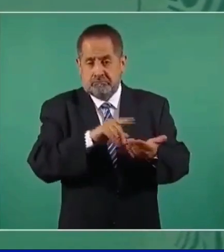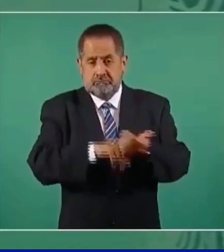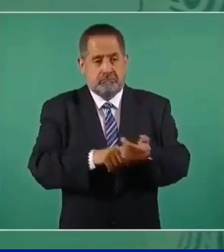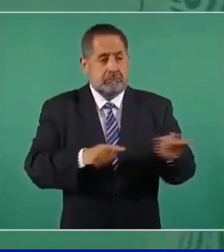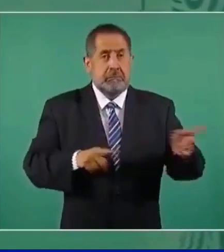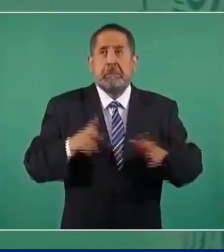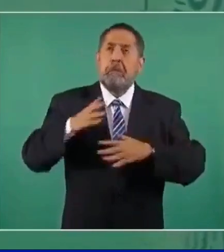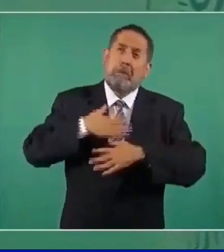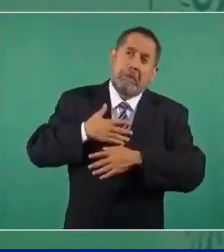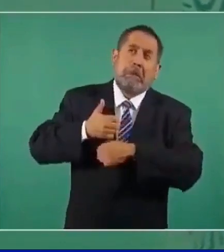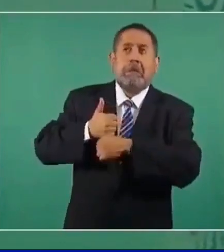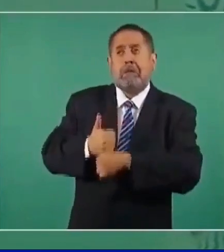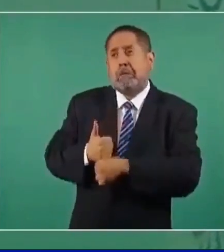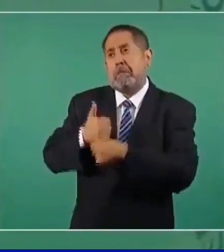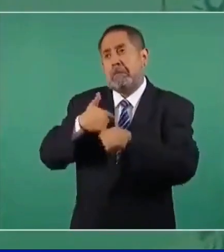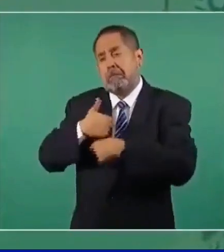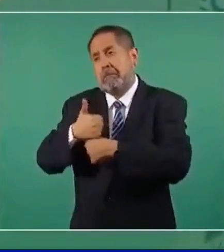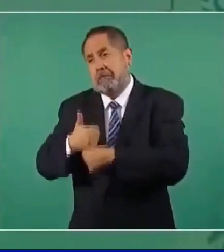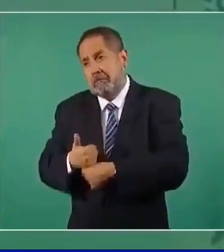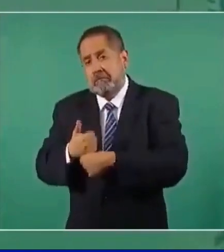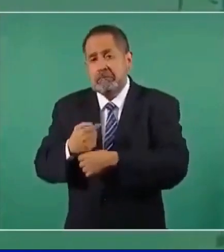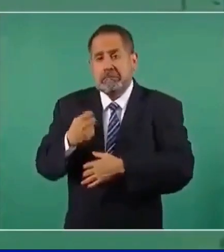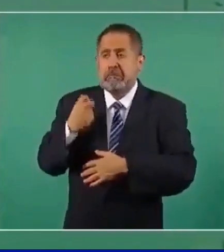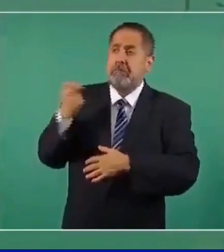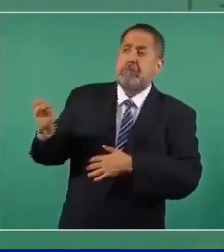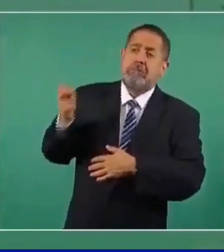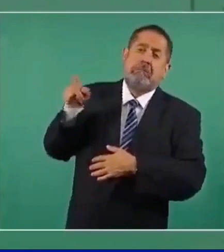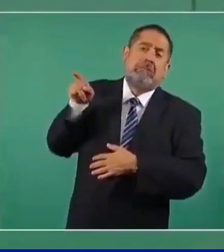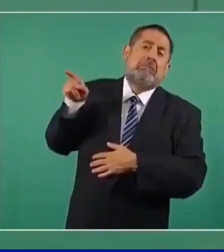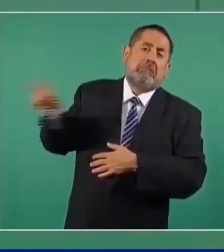víctima, acusándome a mí,